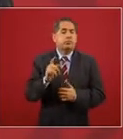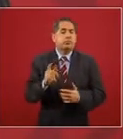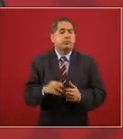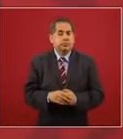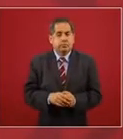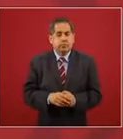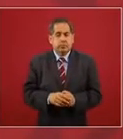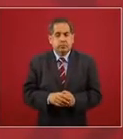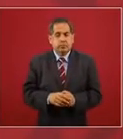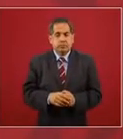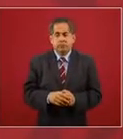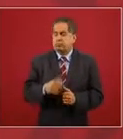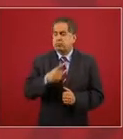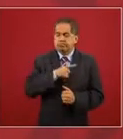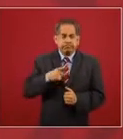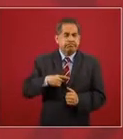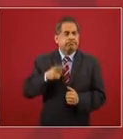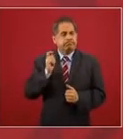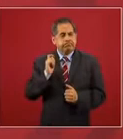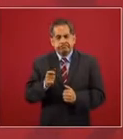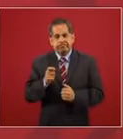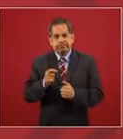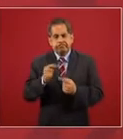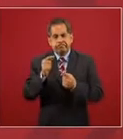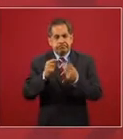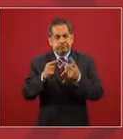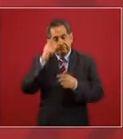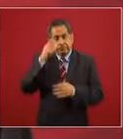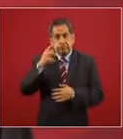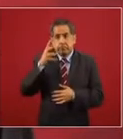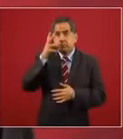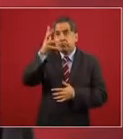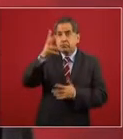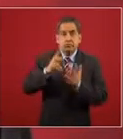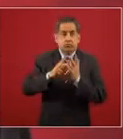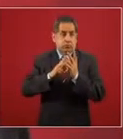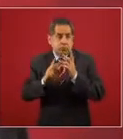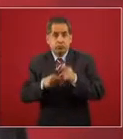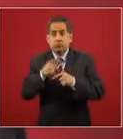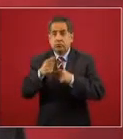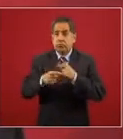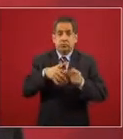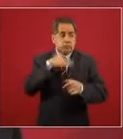hacer todo para prevenir en el futuro la corrupción